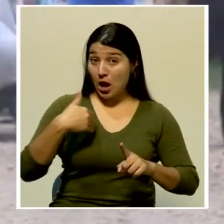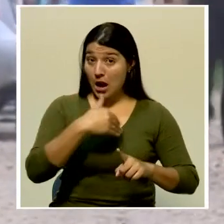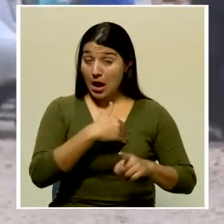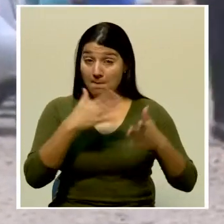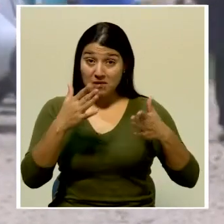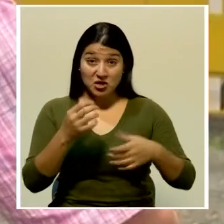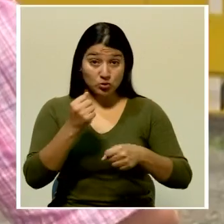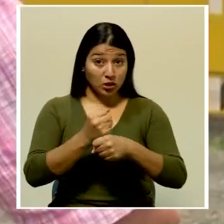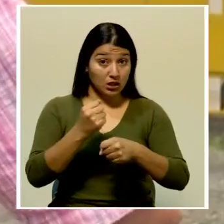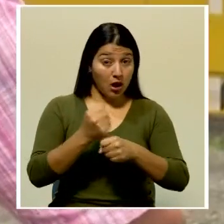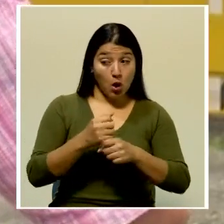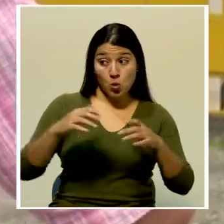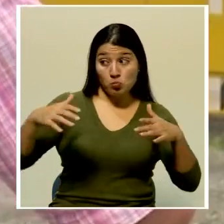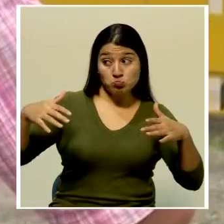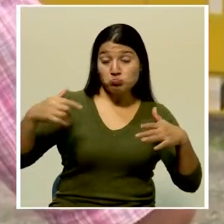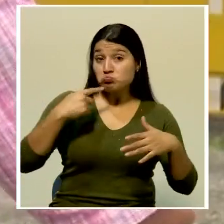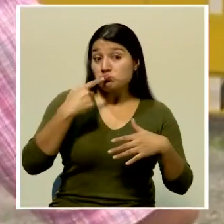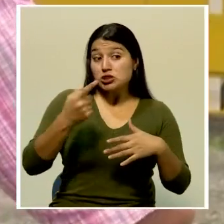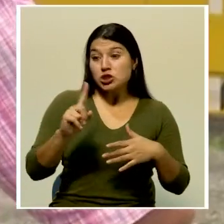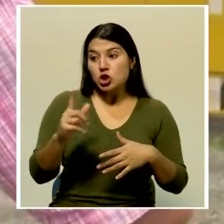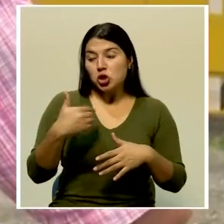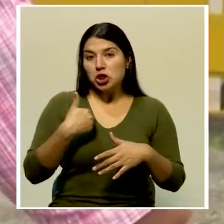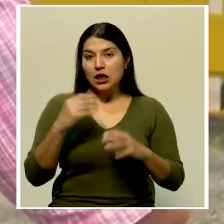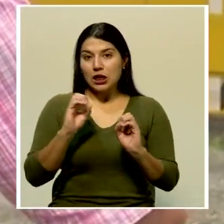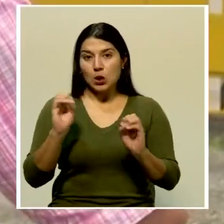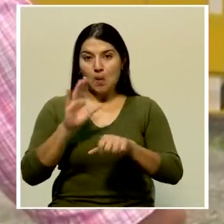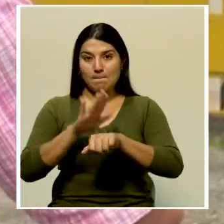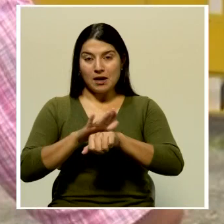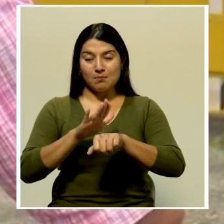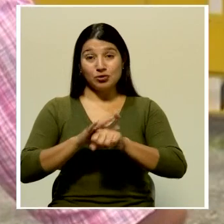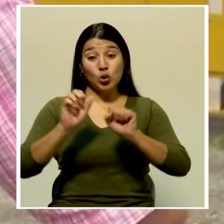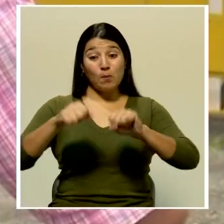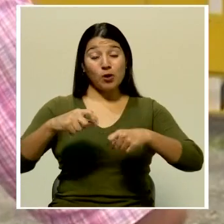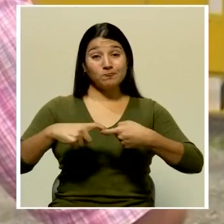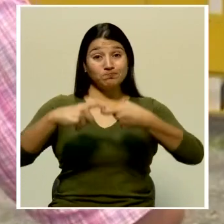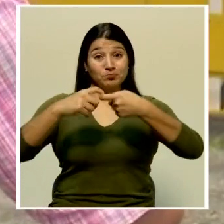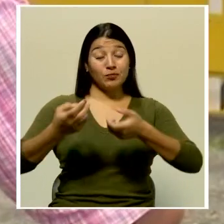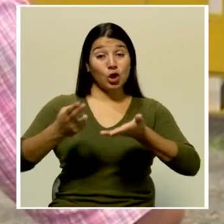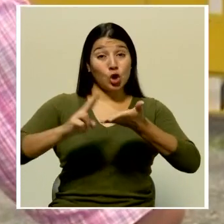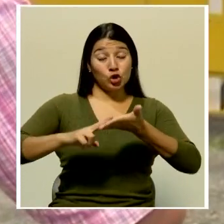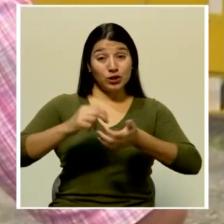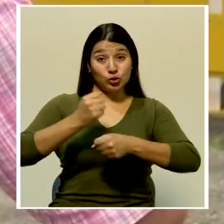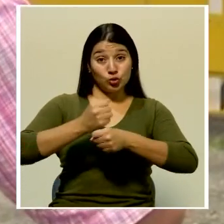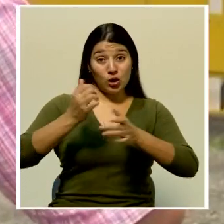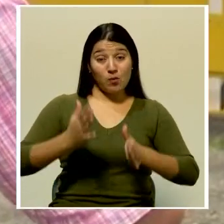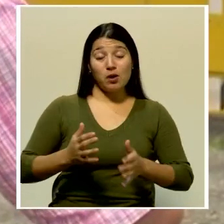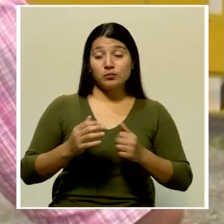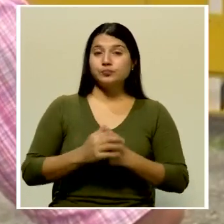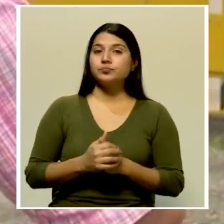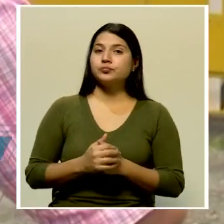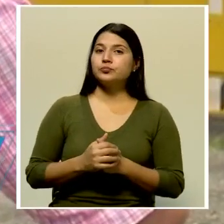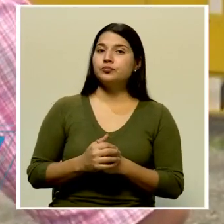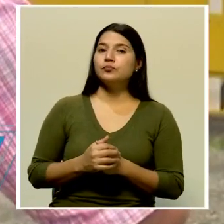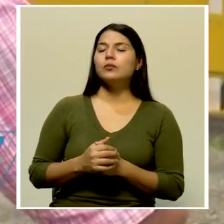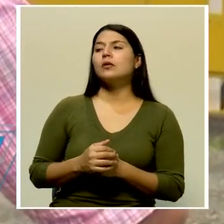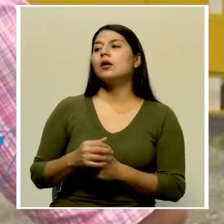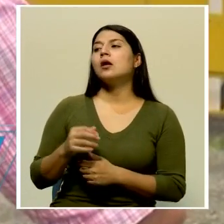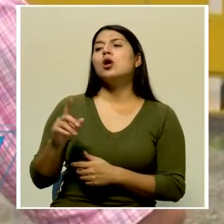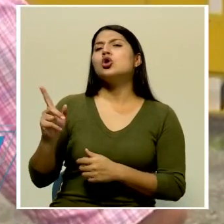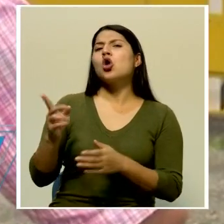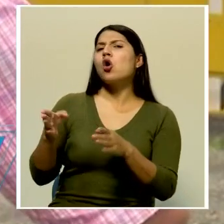los trabajadores. No en la totalidad, hemos bajado el ritmo, pero eso es